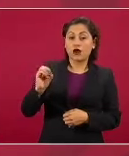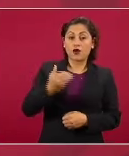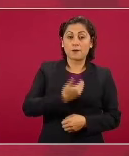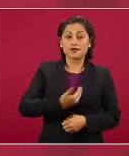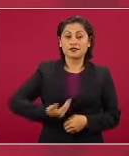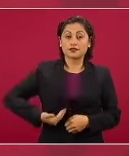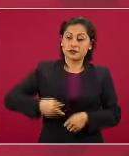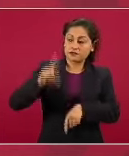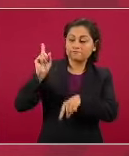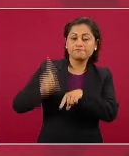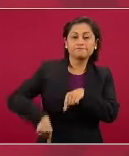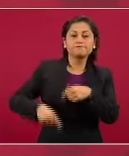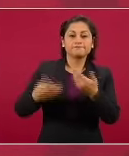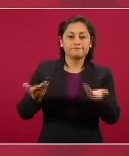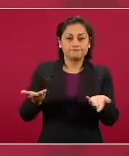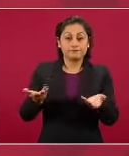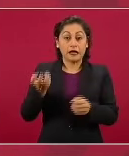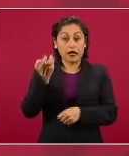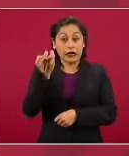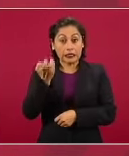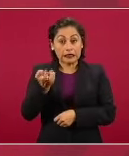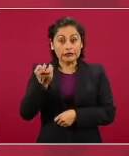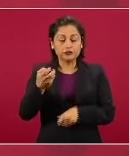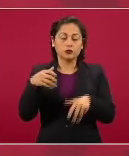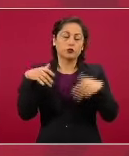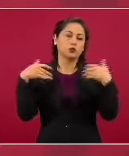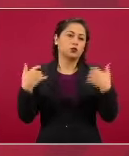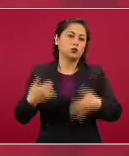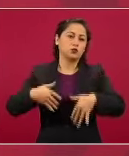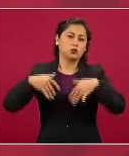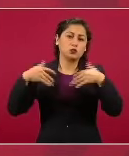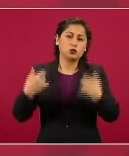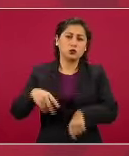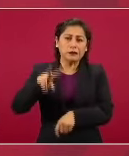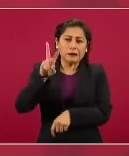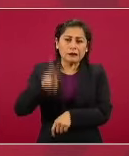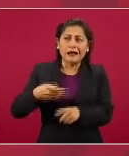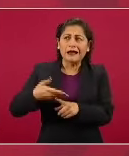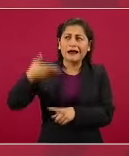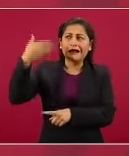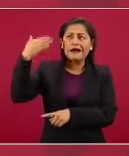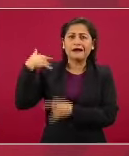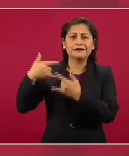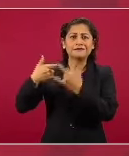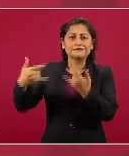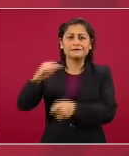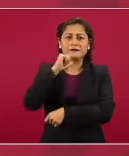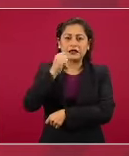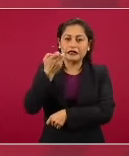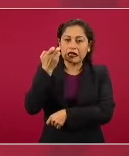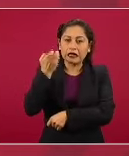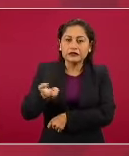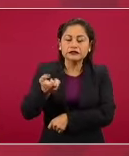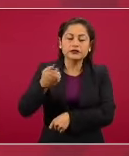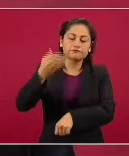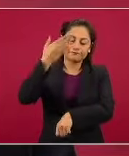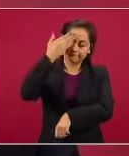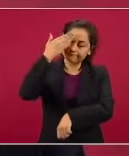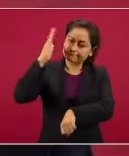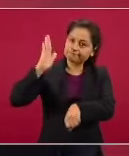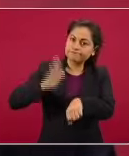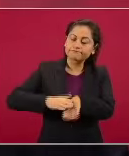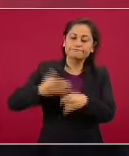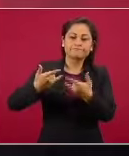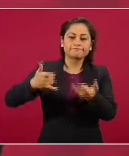Esto es un hecho verdaderamente histórico, no